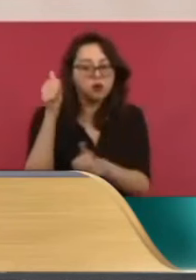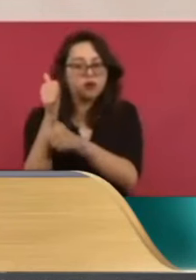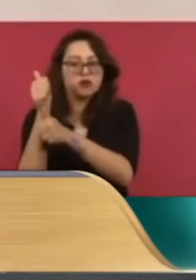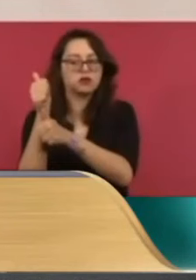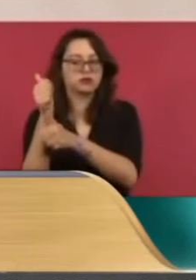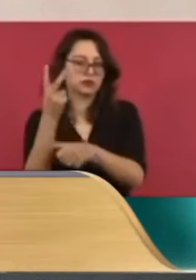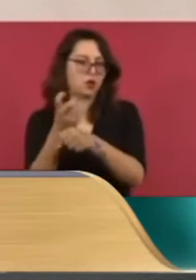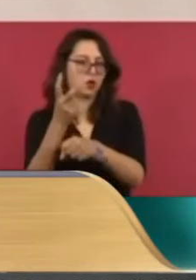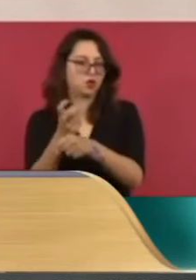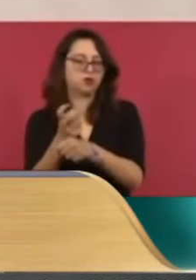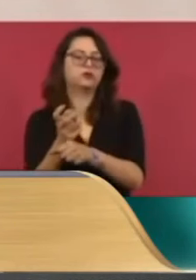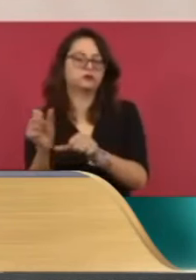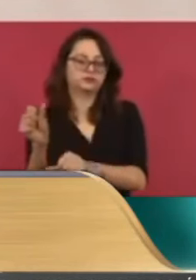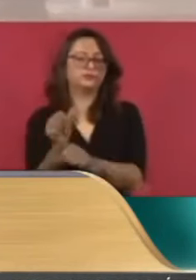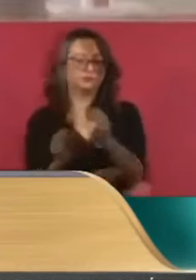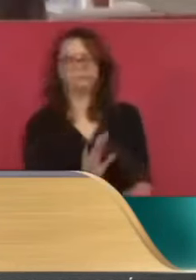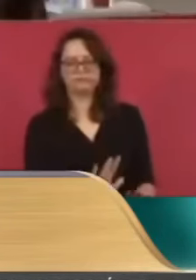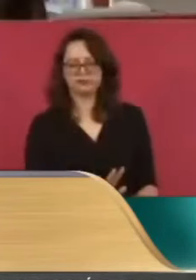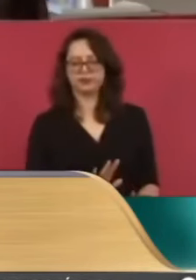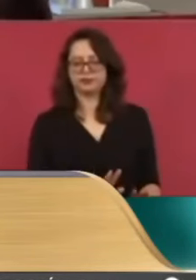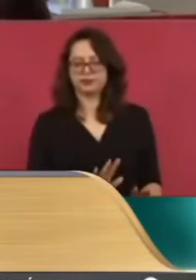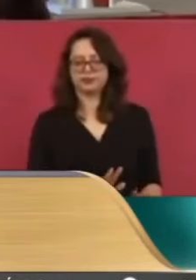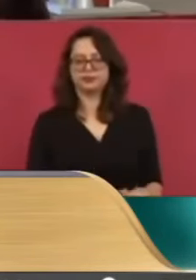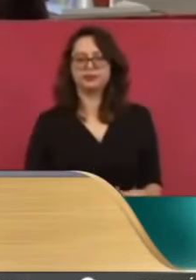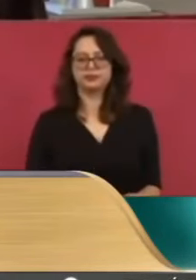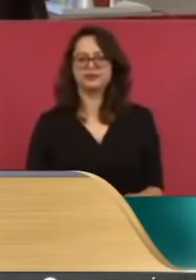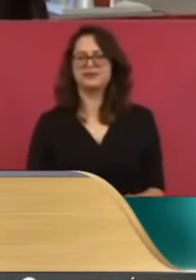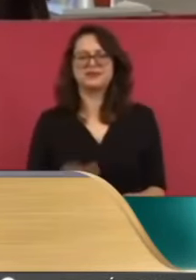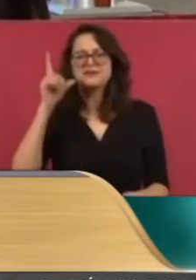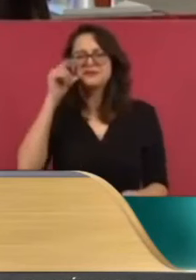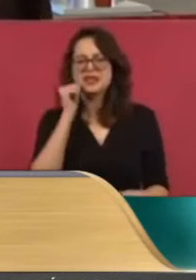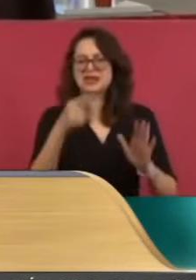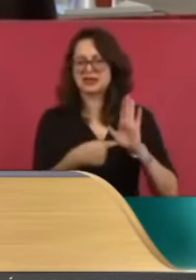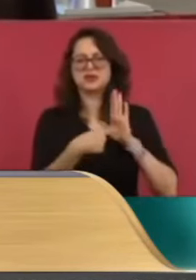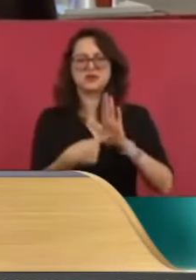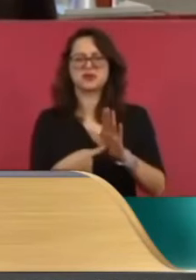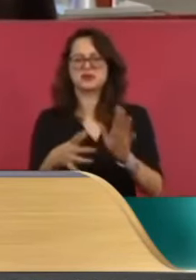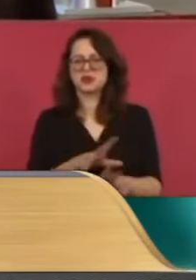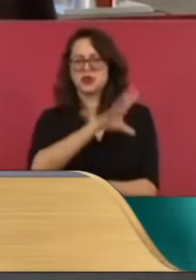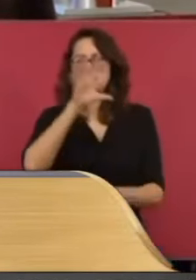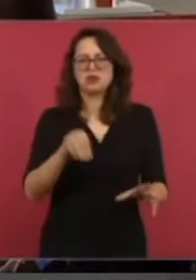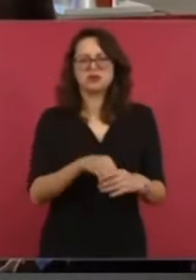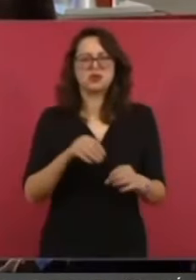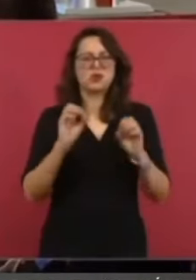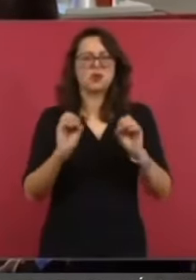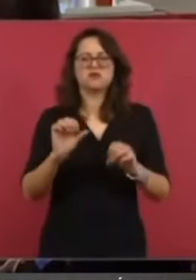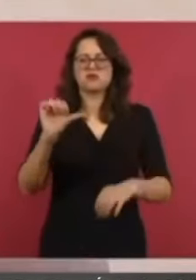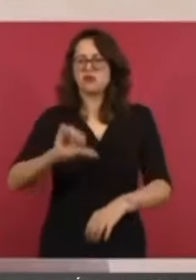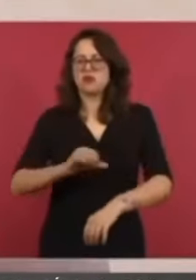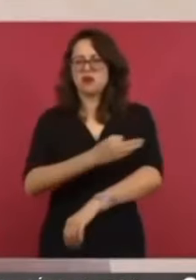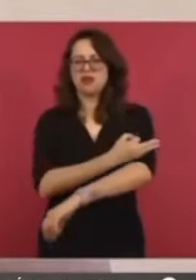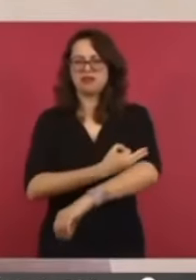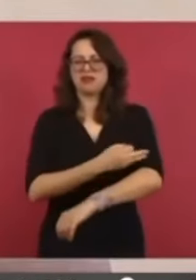¿Hombre? Hombre. Mañana les digo, hoy mismo les damos el nombre,